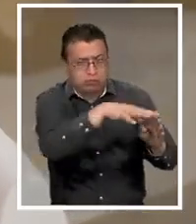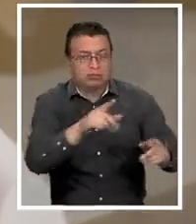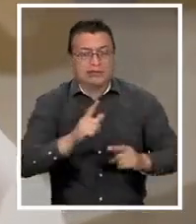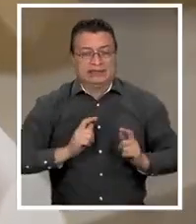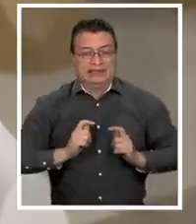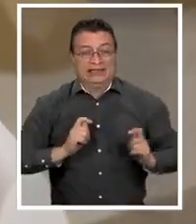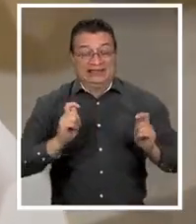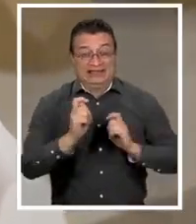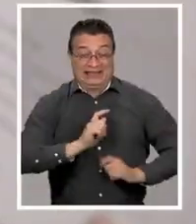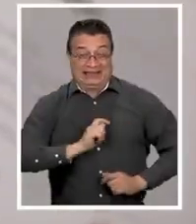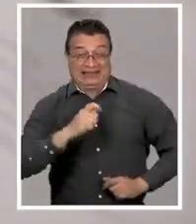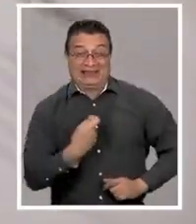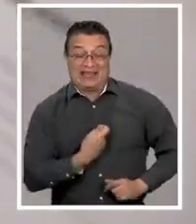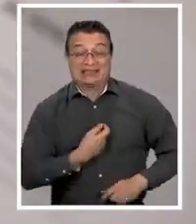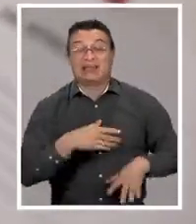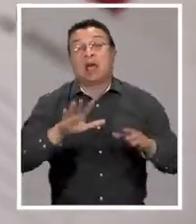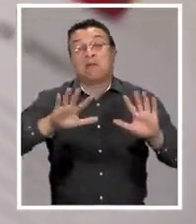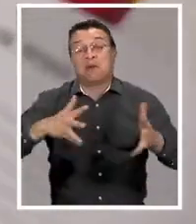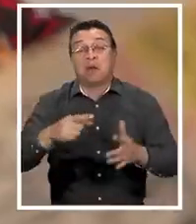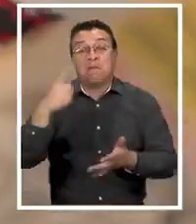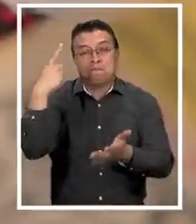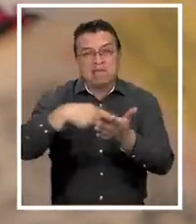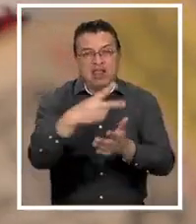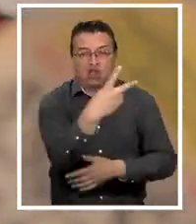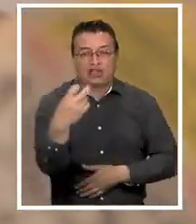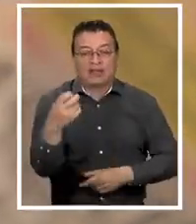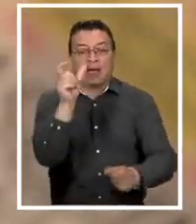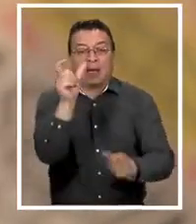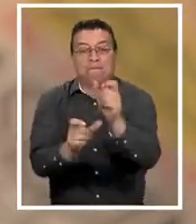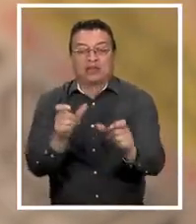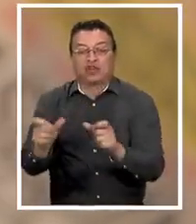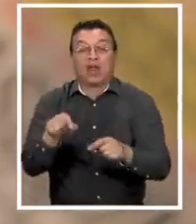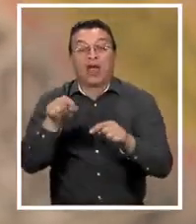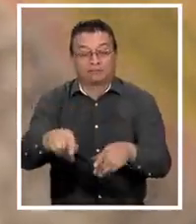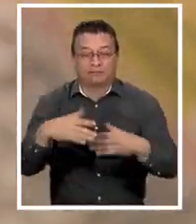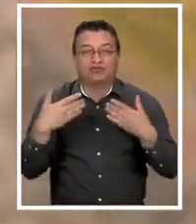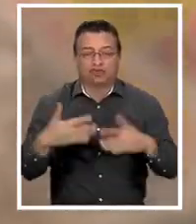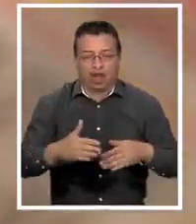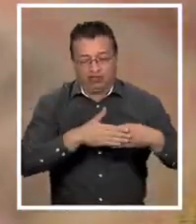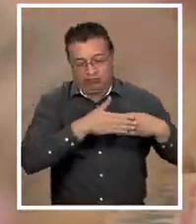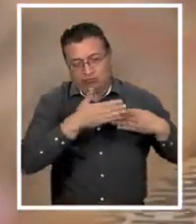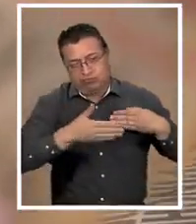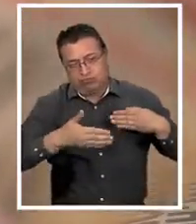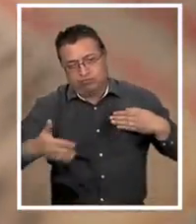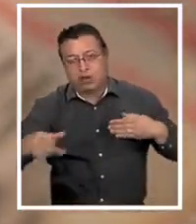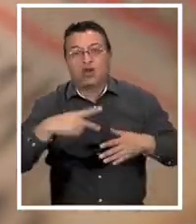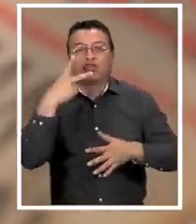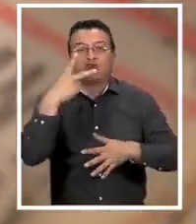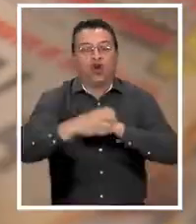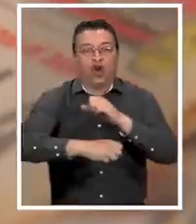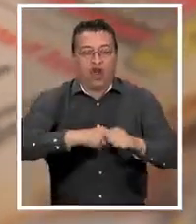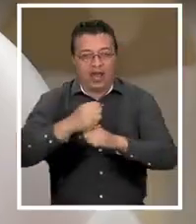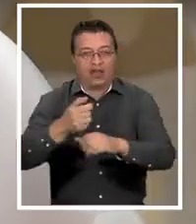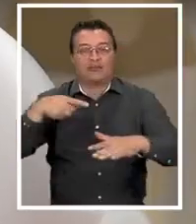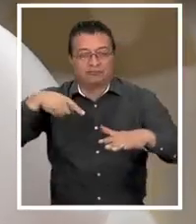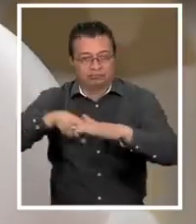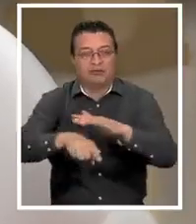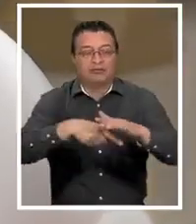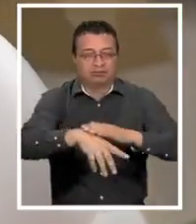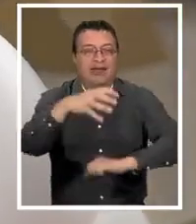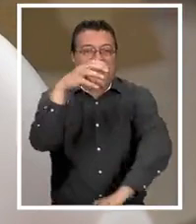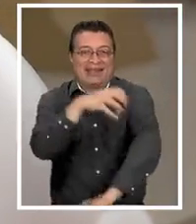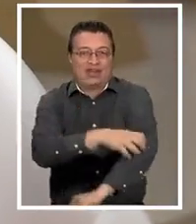trans no menor a 1200 personas en lo que va de estos dos años de